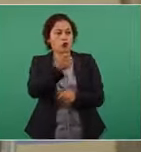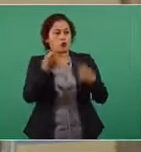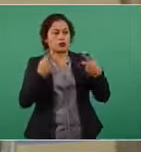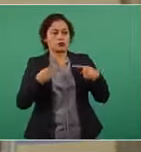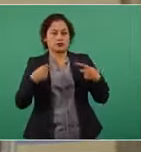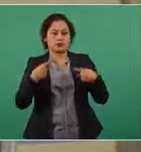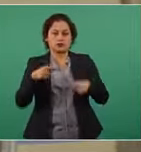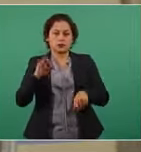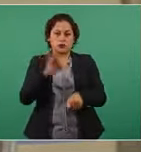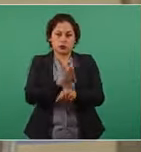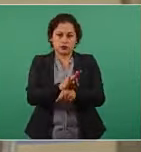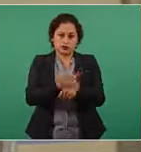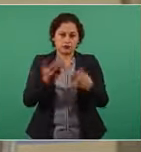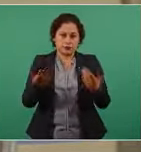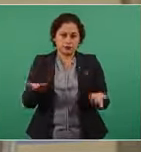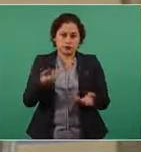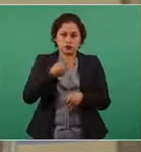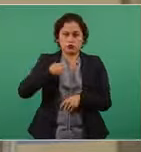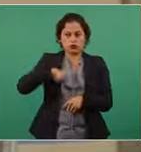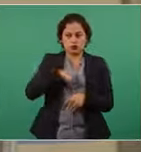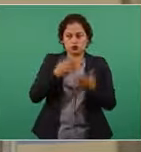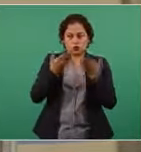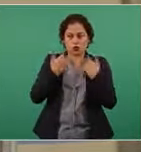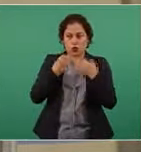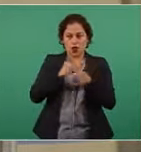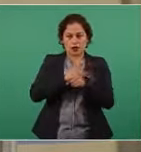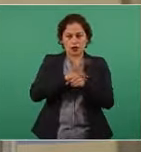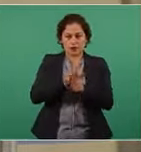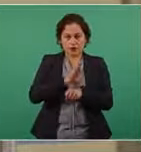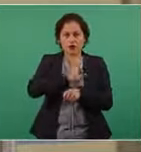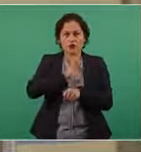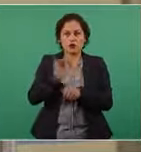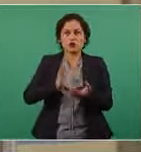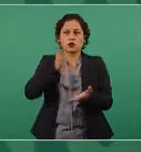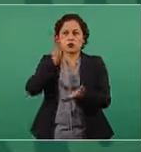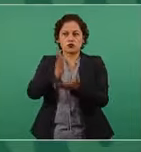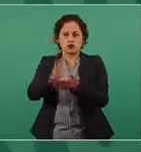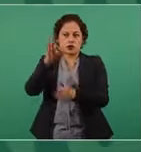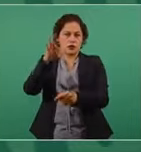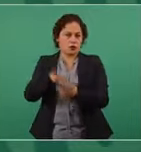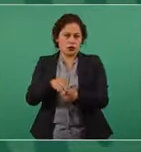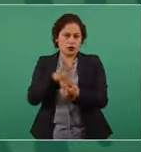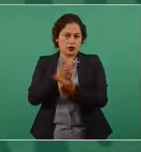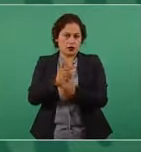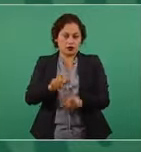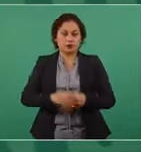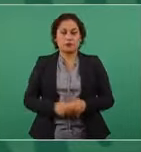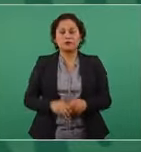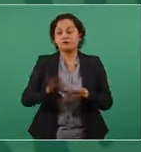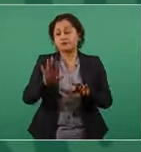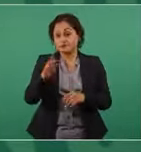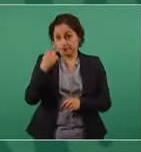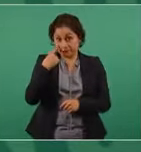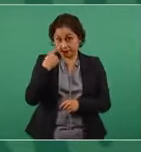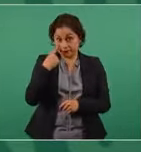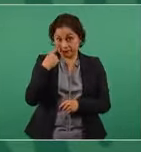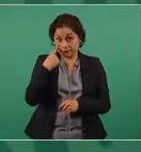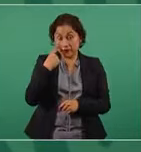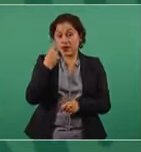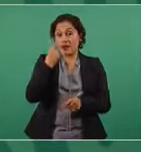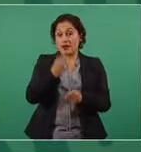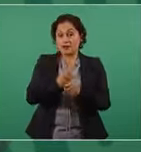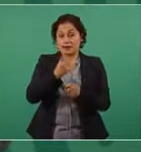todos los que no tenemos COVID y acudamos a votar en este domingo? Bueno, primero le deseo